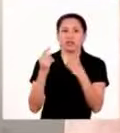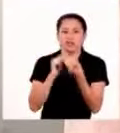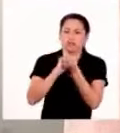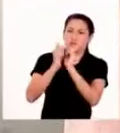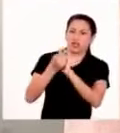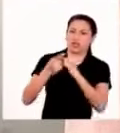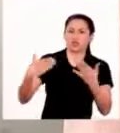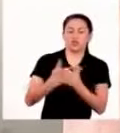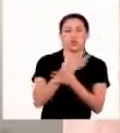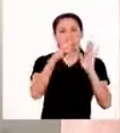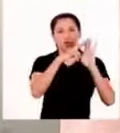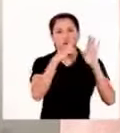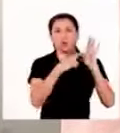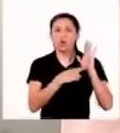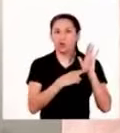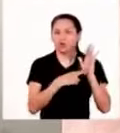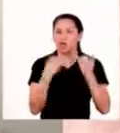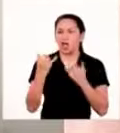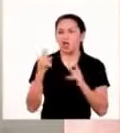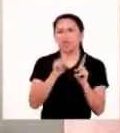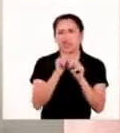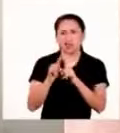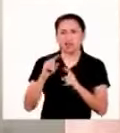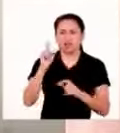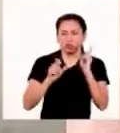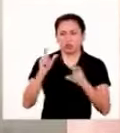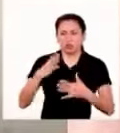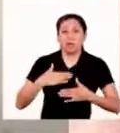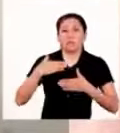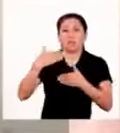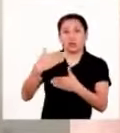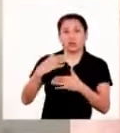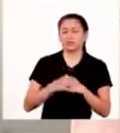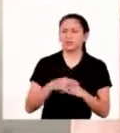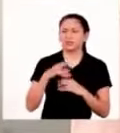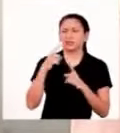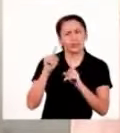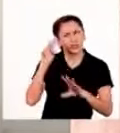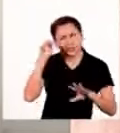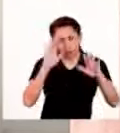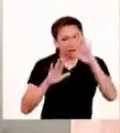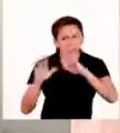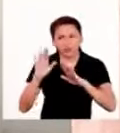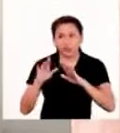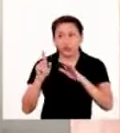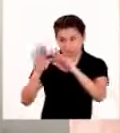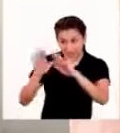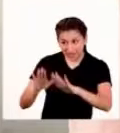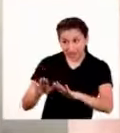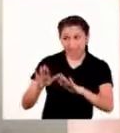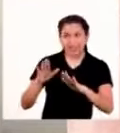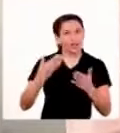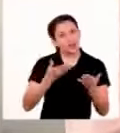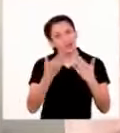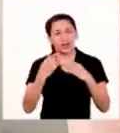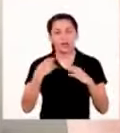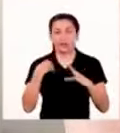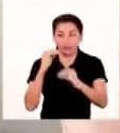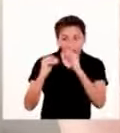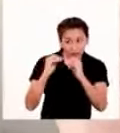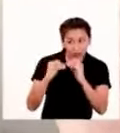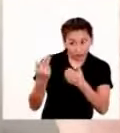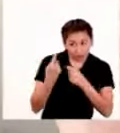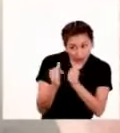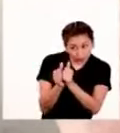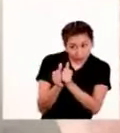barrio se han tenido que adecuar a la nueva normalidad. Sobre todo con los adultos mayores. Pero mira, no te compliques. ¿Qué tal si te quedas por aquí un